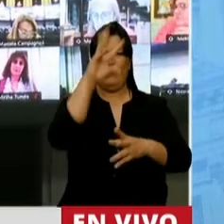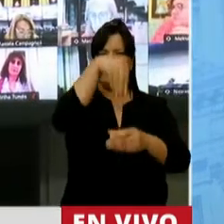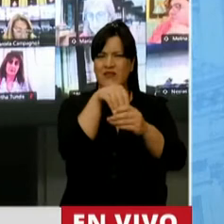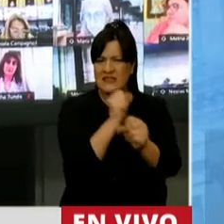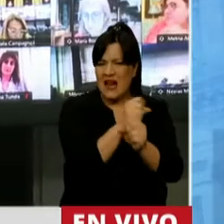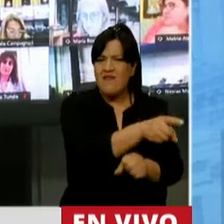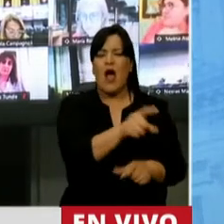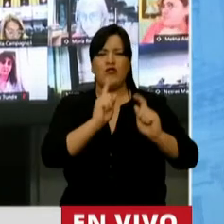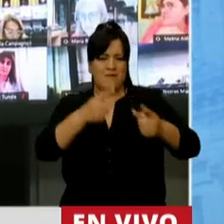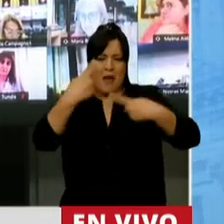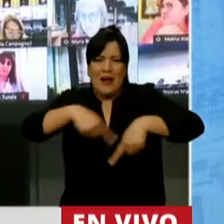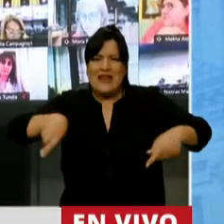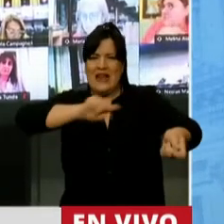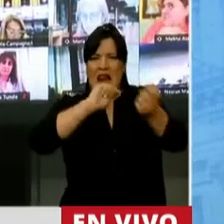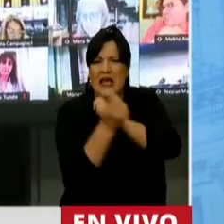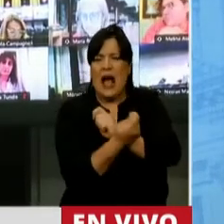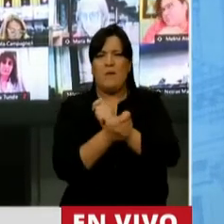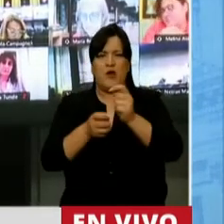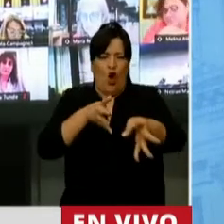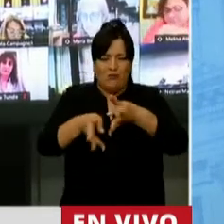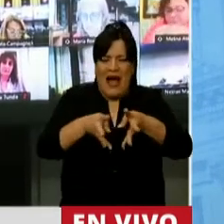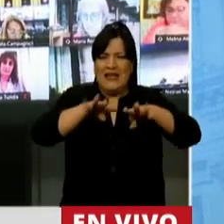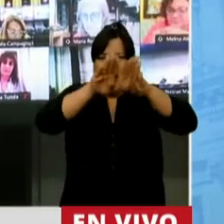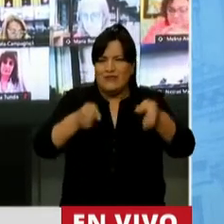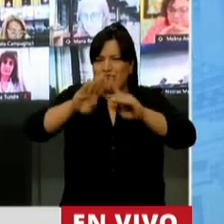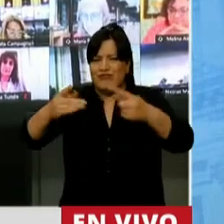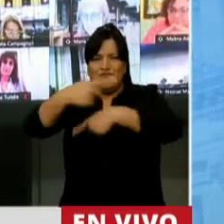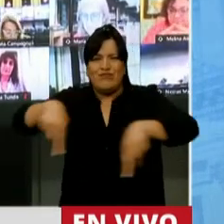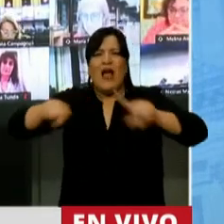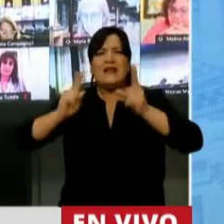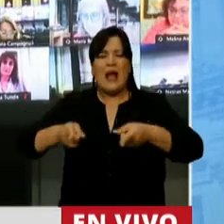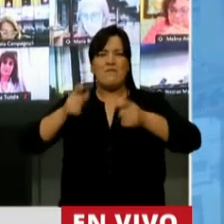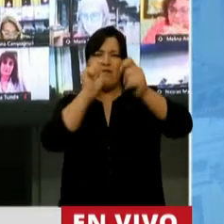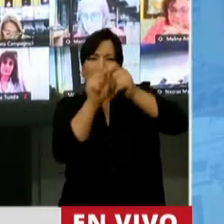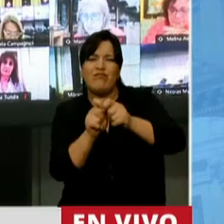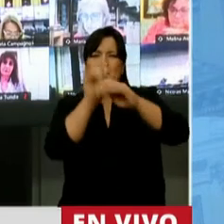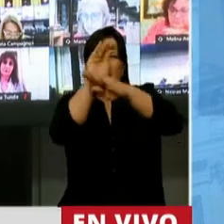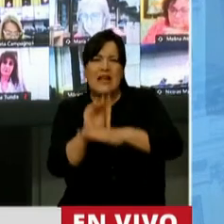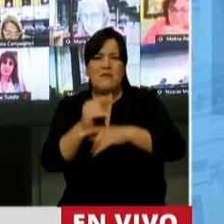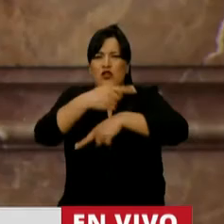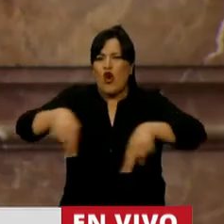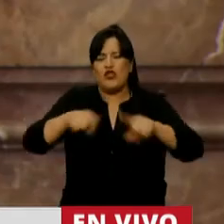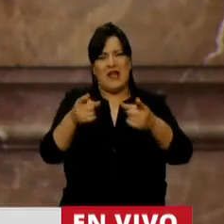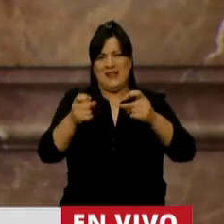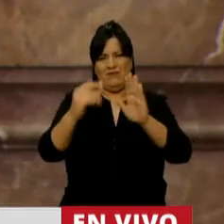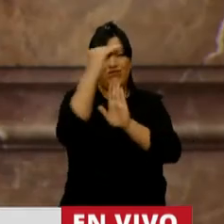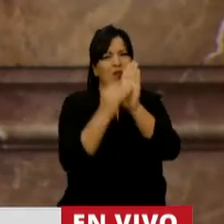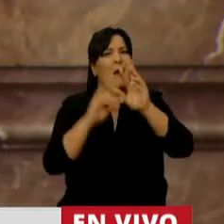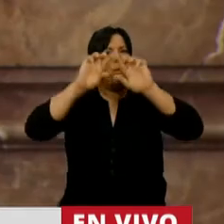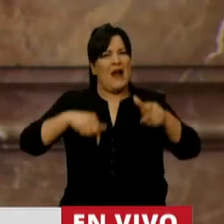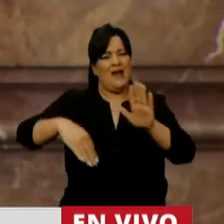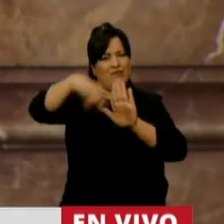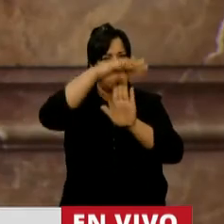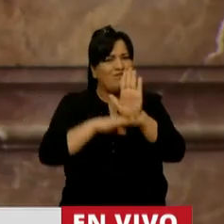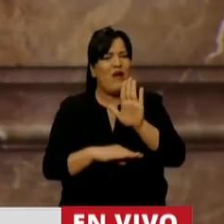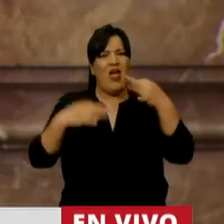el recambio de materiales y equipos y las tareas de mantenimiento que se requieran. Un plan que